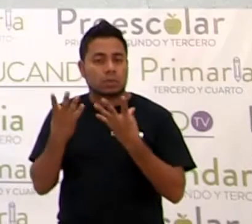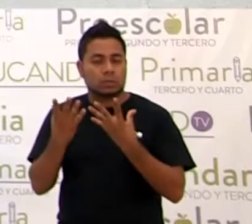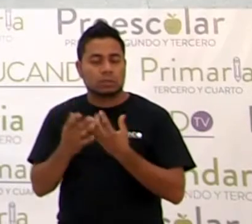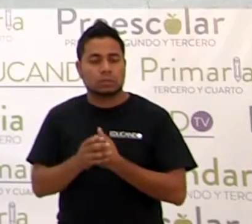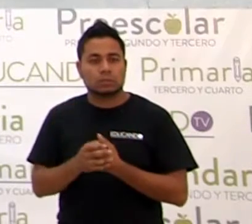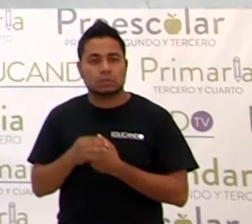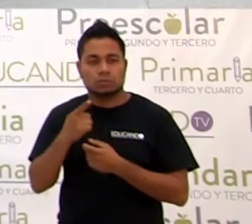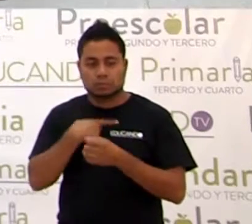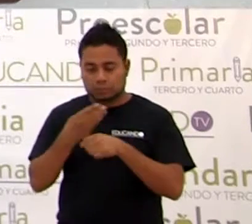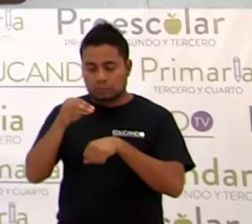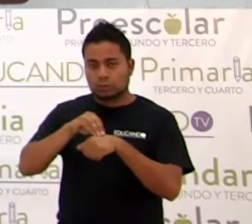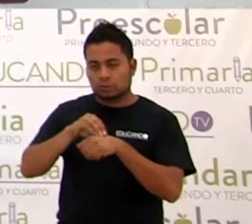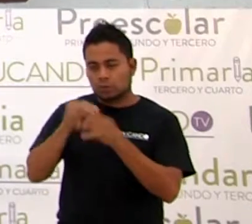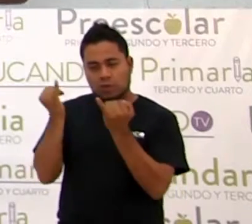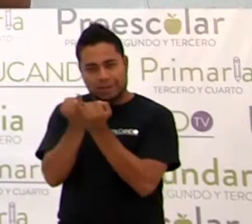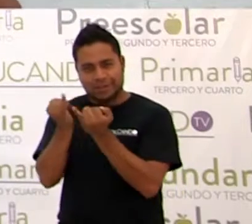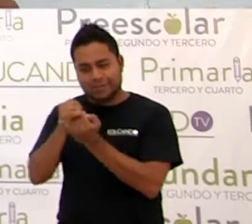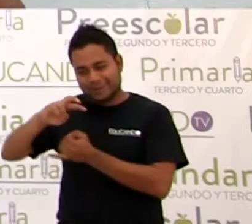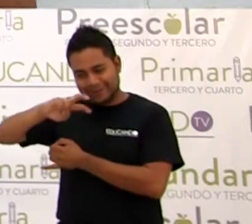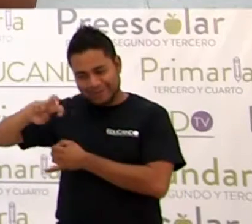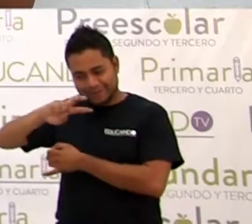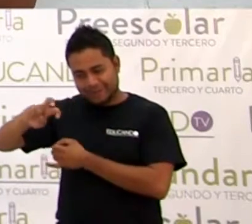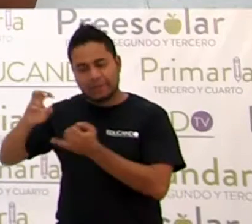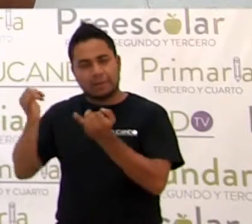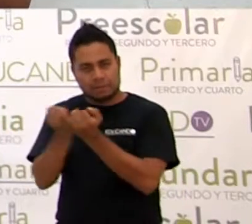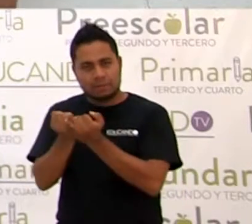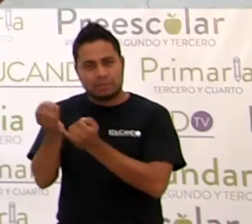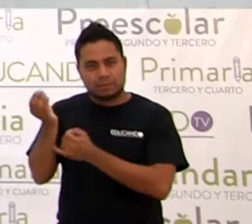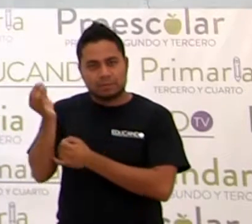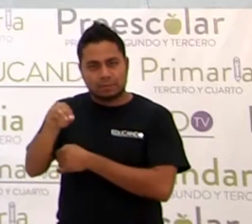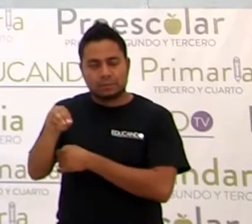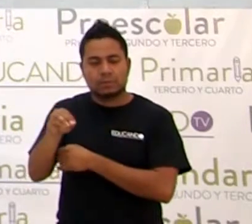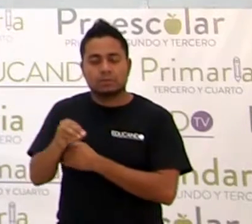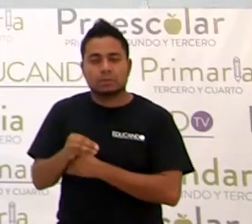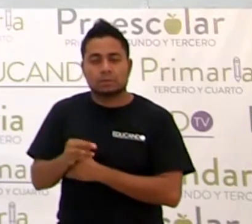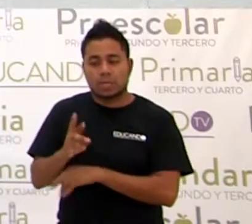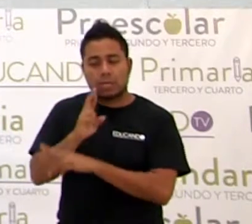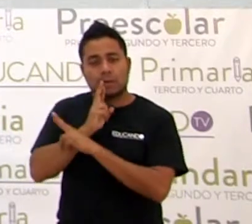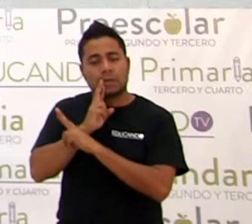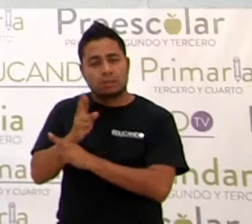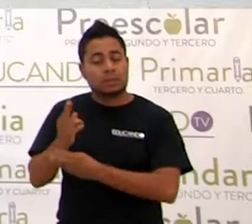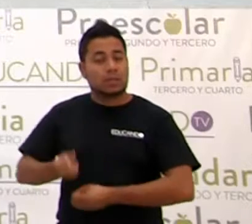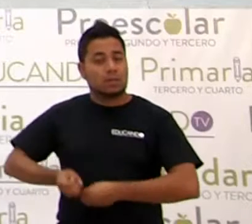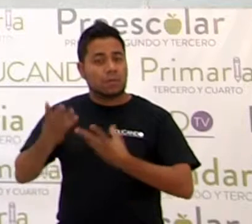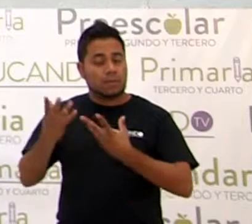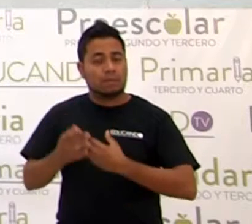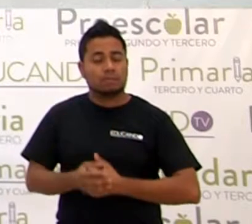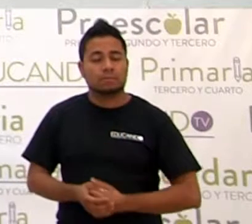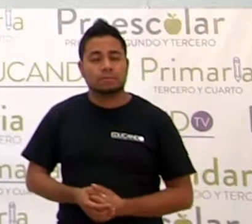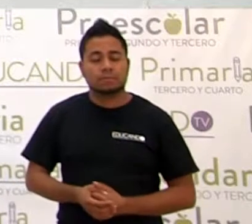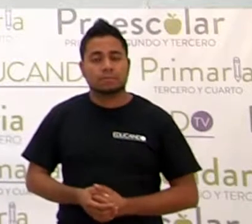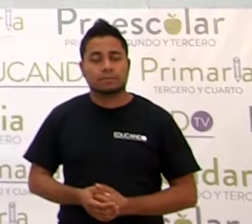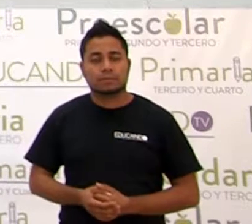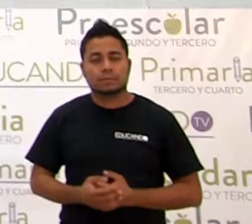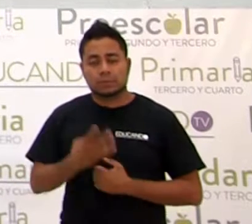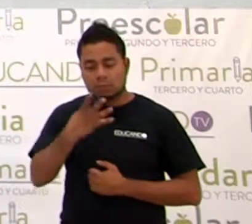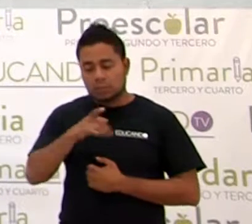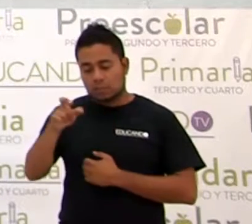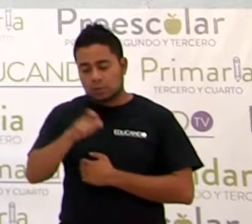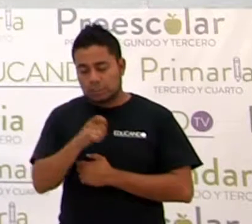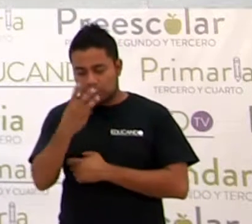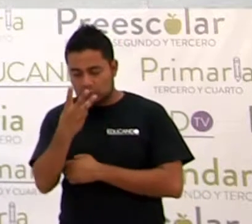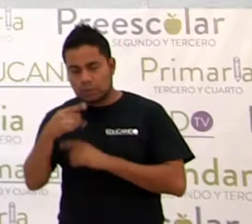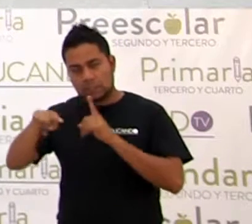Ponemos igual, ¿sí? Y el resultado, ¿sí? Que sería cuatro X